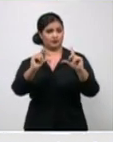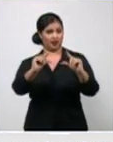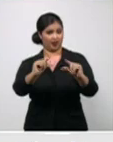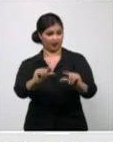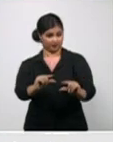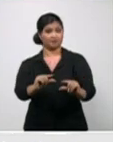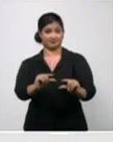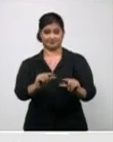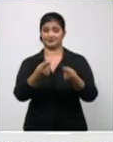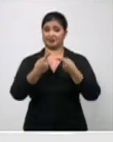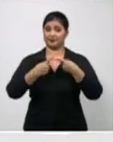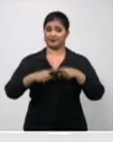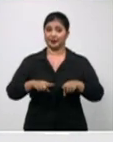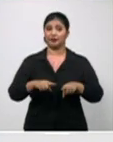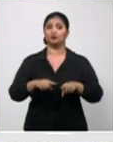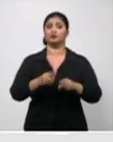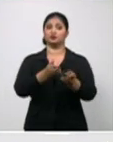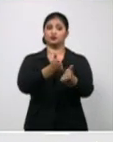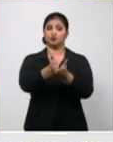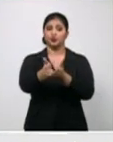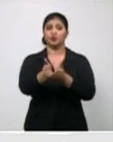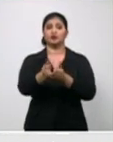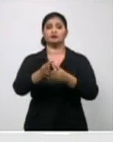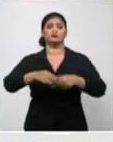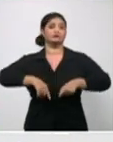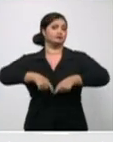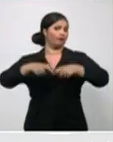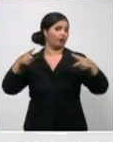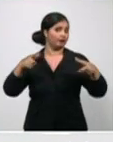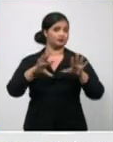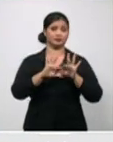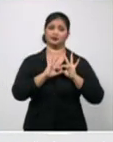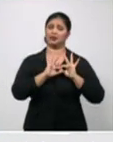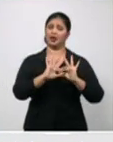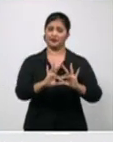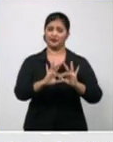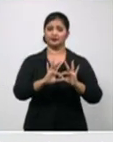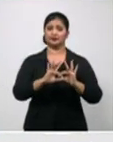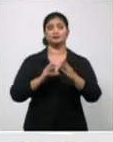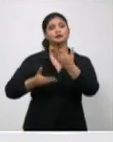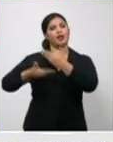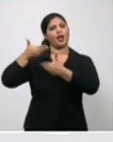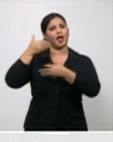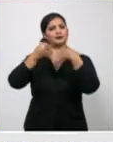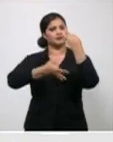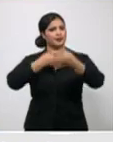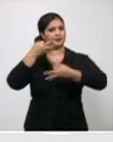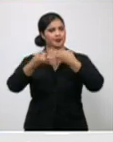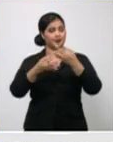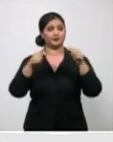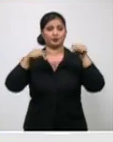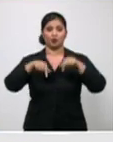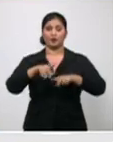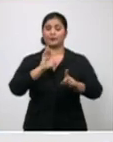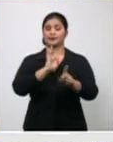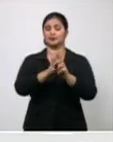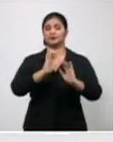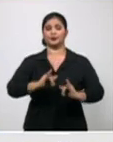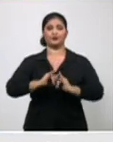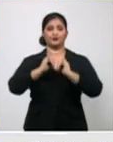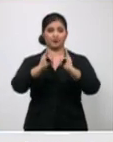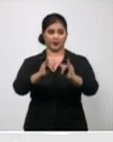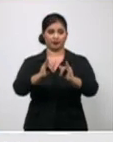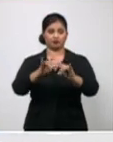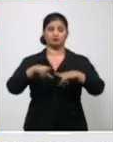todavía muy alta. Como dije anteriormente, comenzamos informando el fallecimiento de una